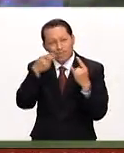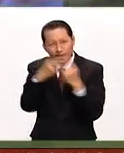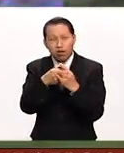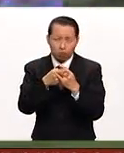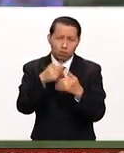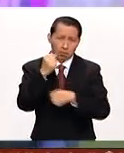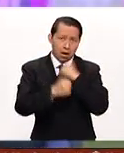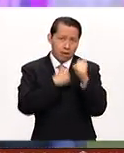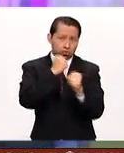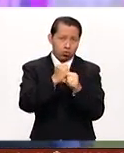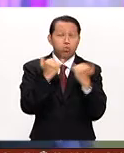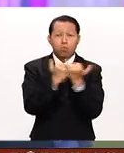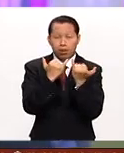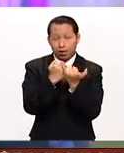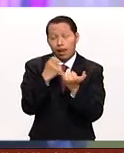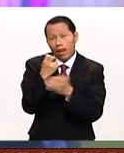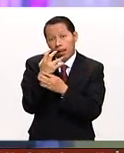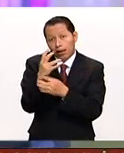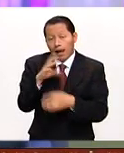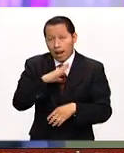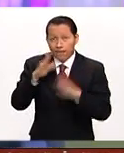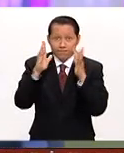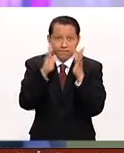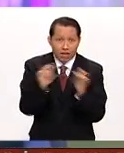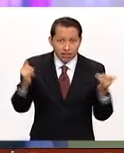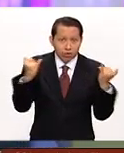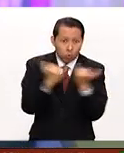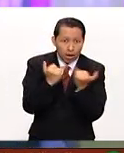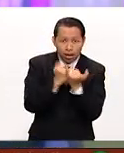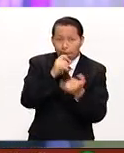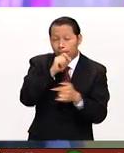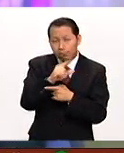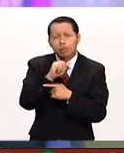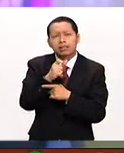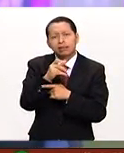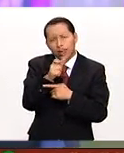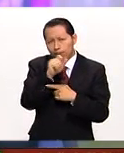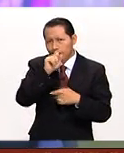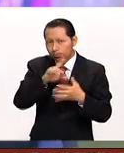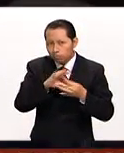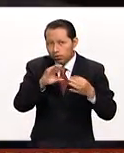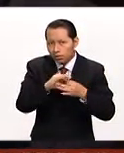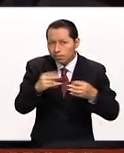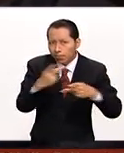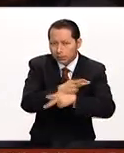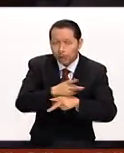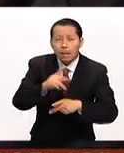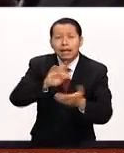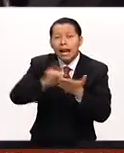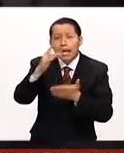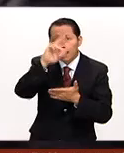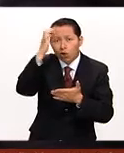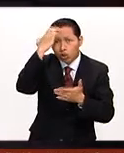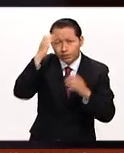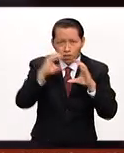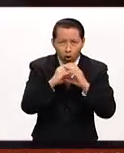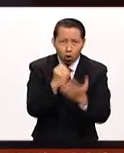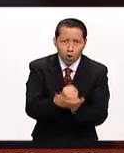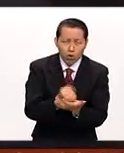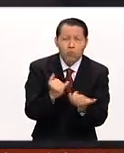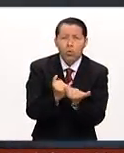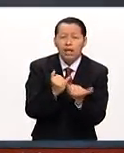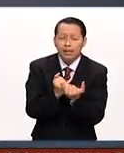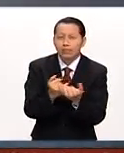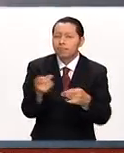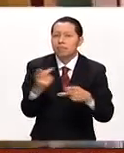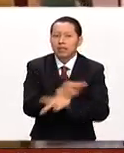que además tuvo estas palabras desde Francia, así es, Guiñac habló y agradeció este reconocimiento del balón de oro, vamos a